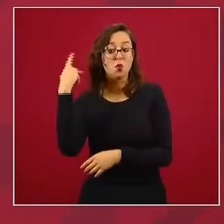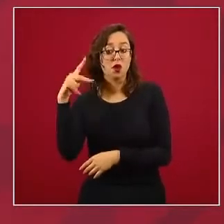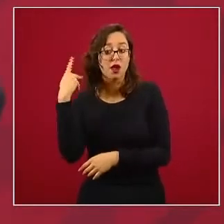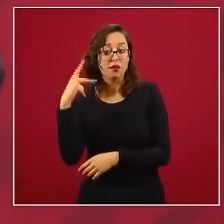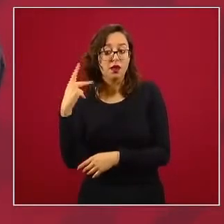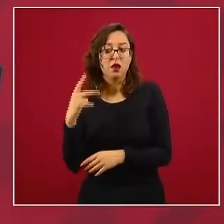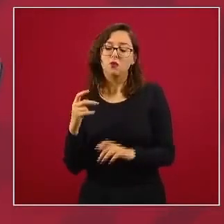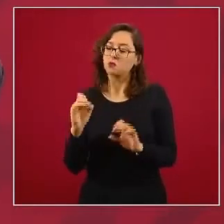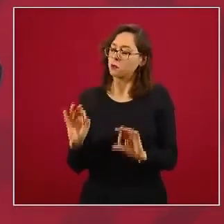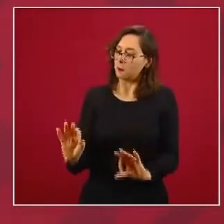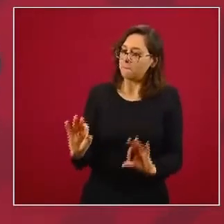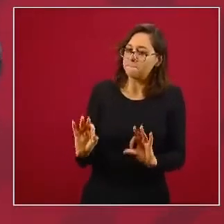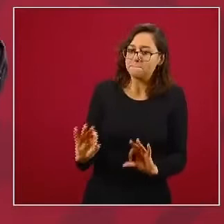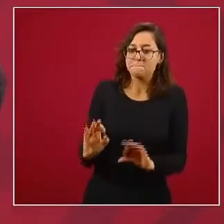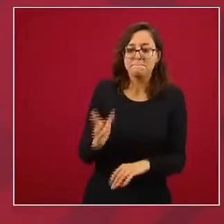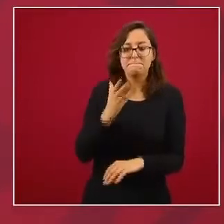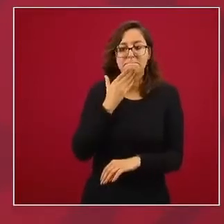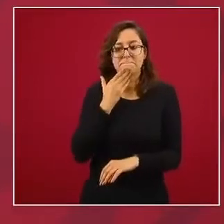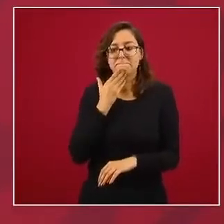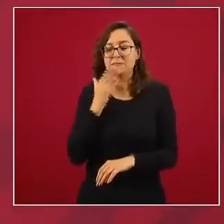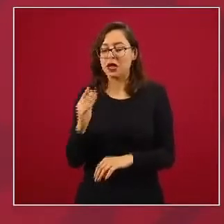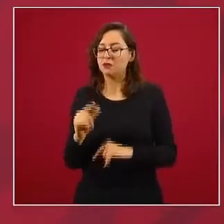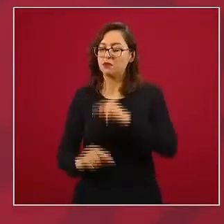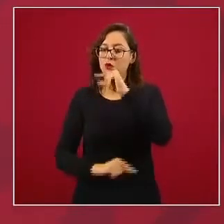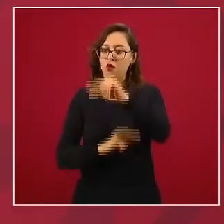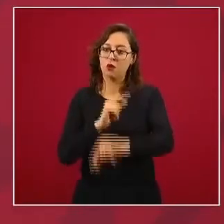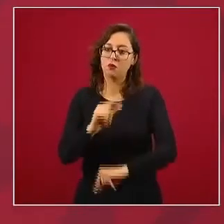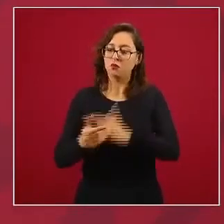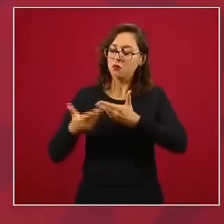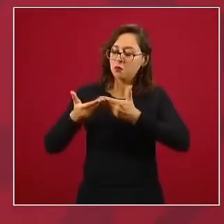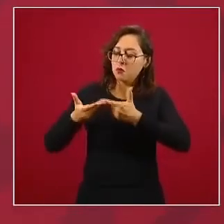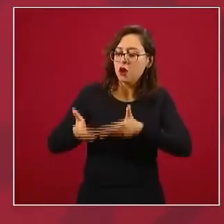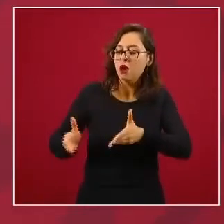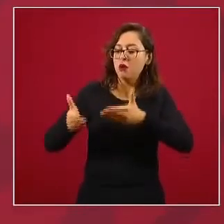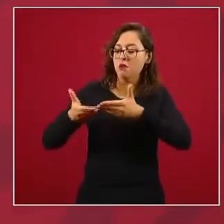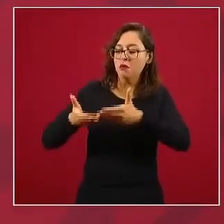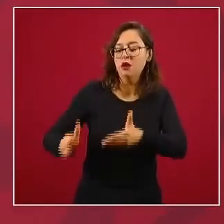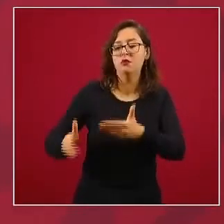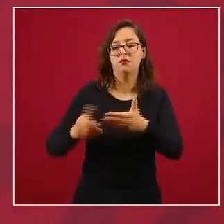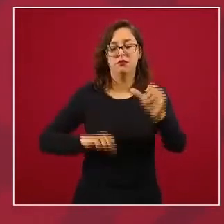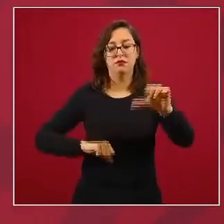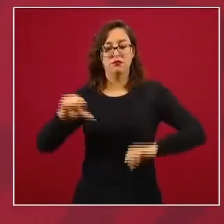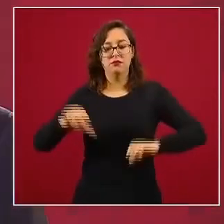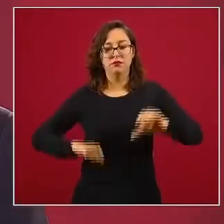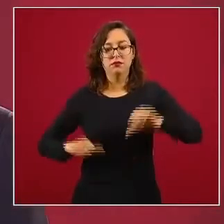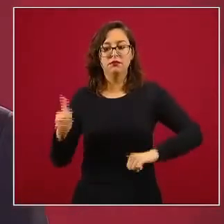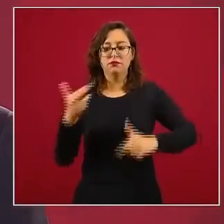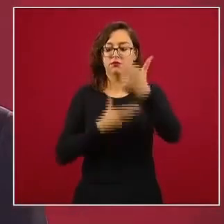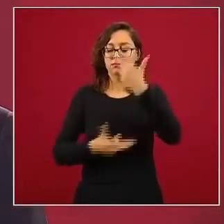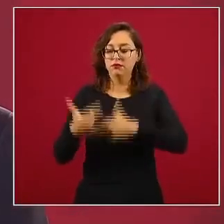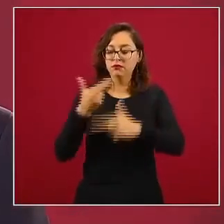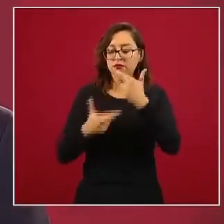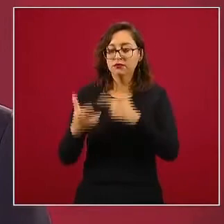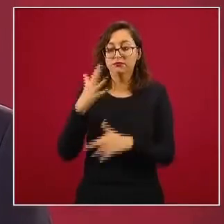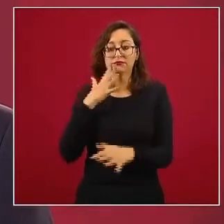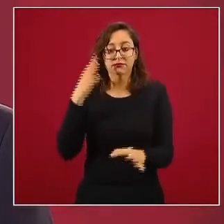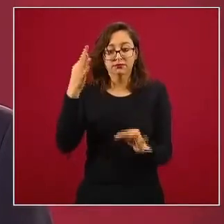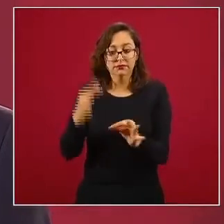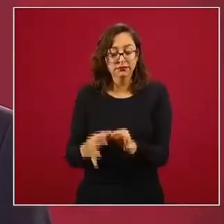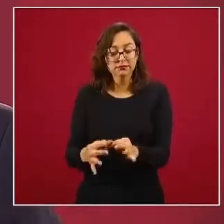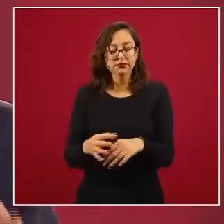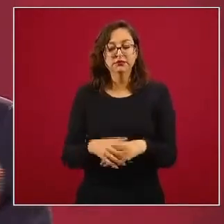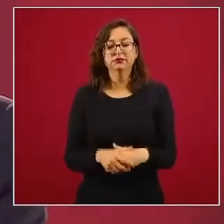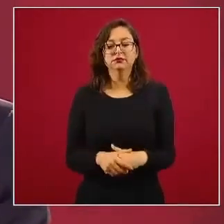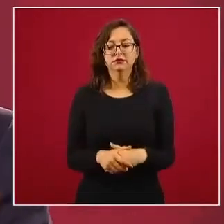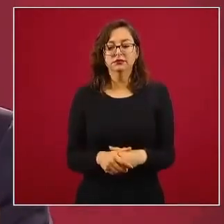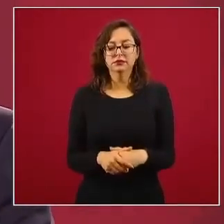desconfinamiento, de retorno responsable, como le llaman ellos. Y